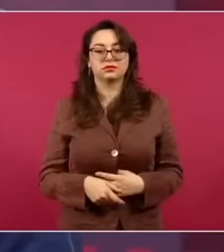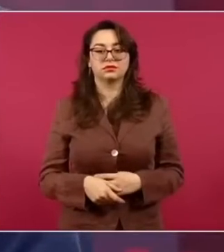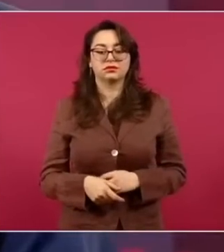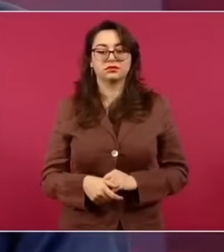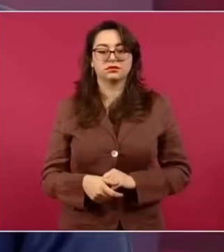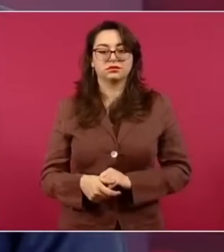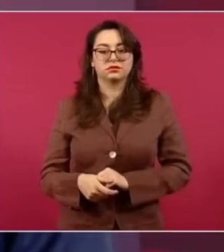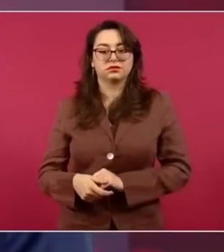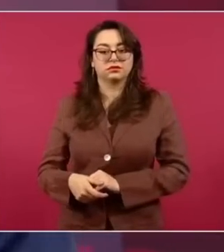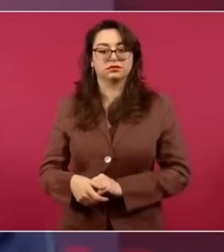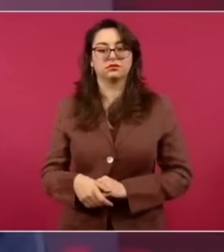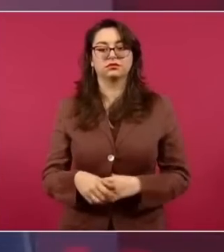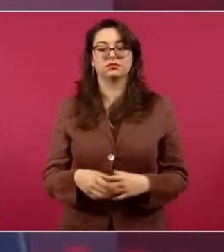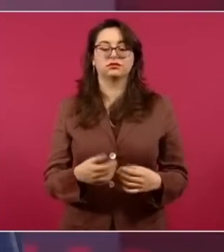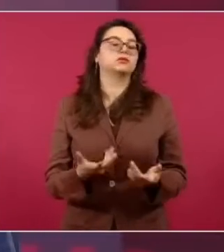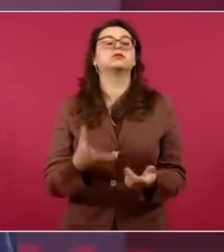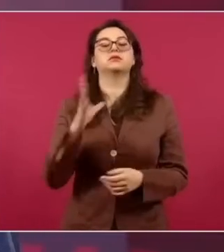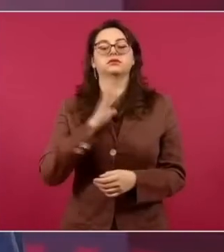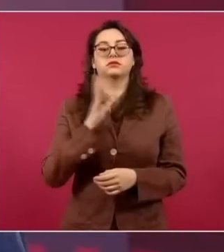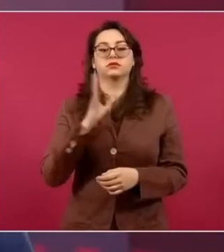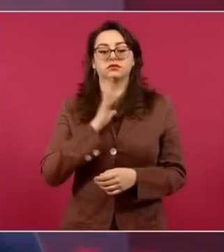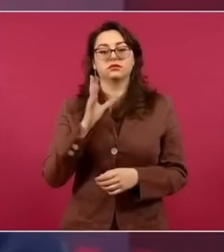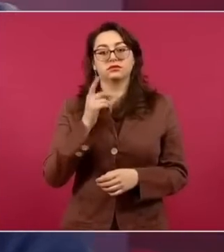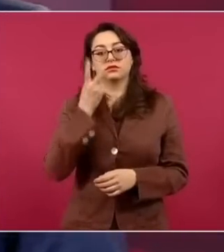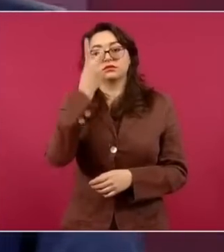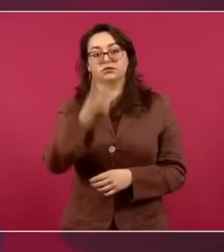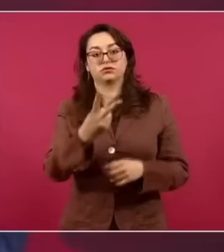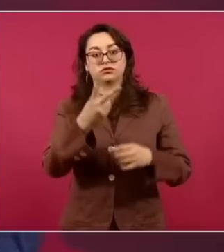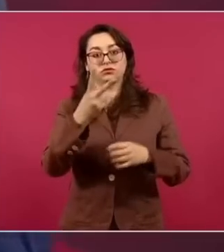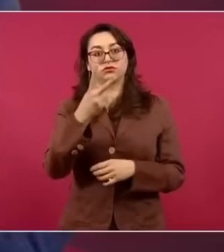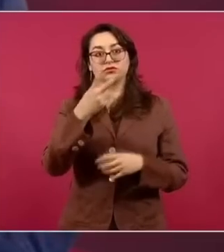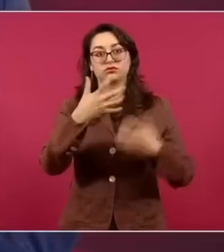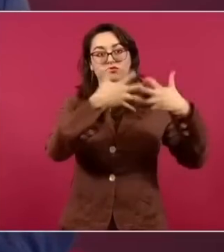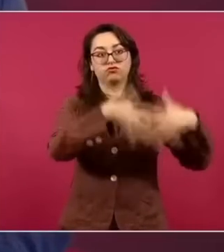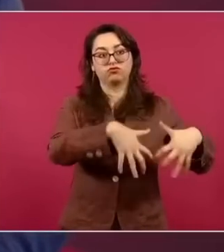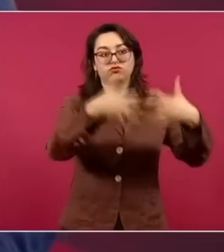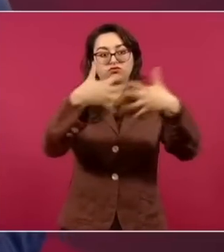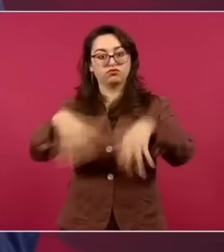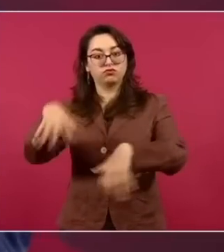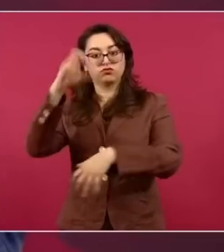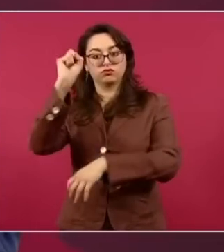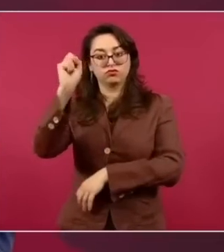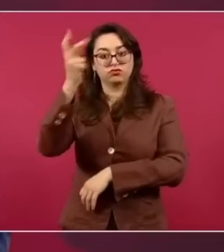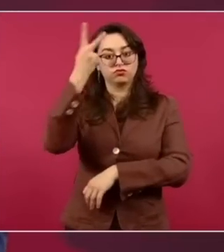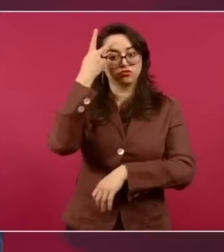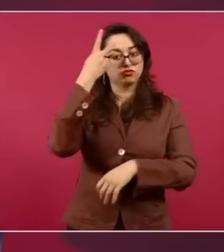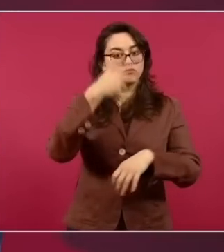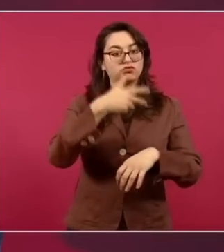Tamasuchal y Tamasuchal y Tamasuchal y Luis Potosí. Bueno,